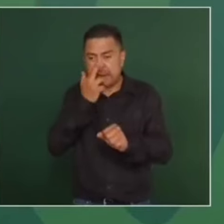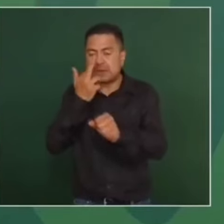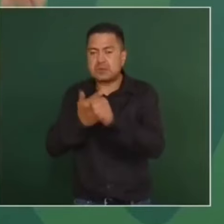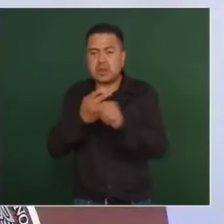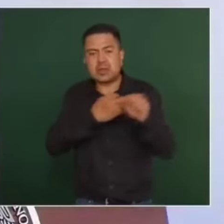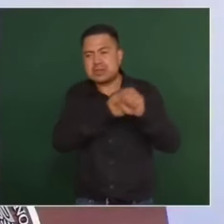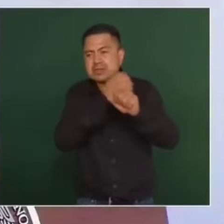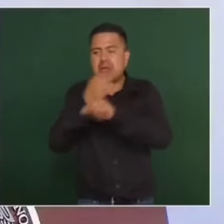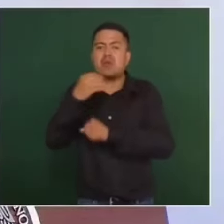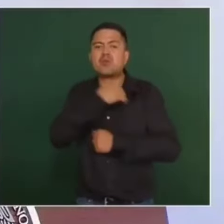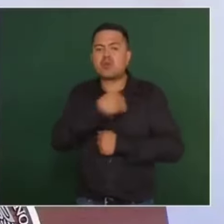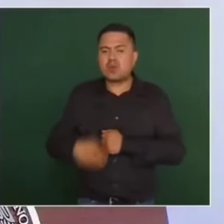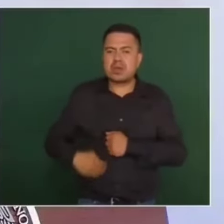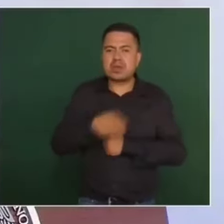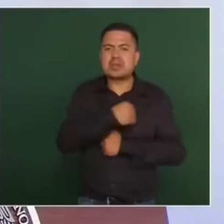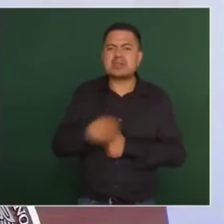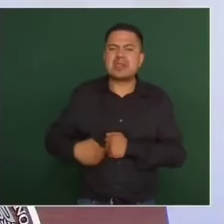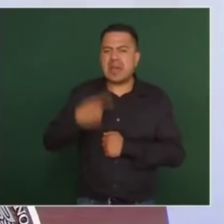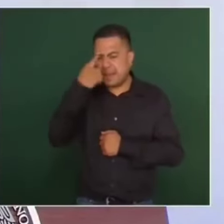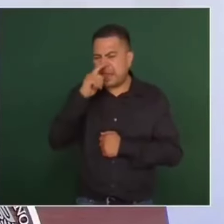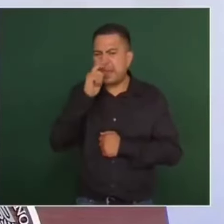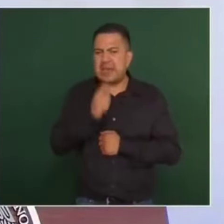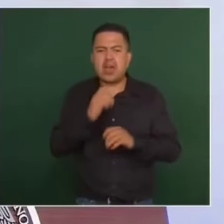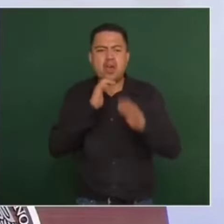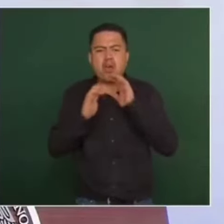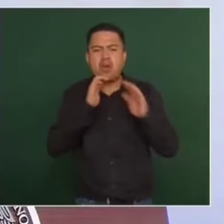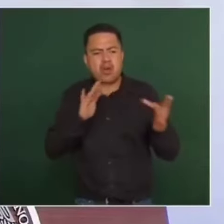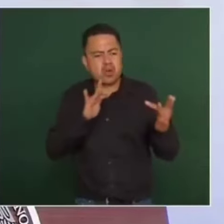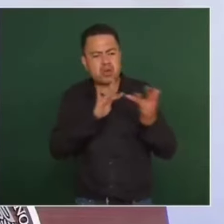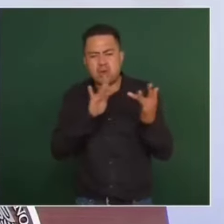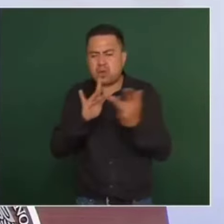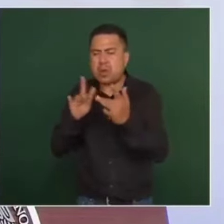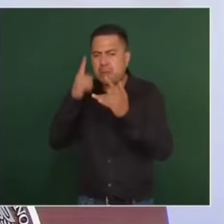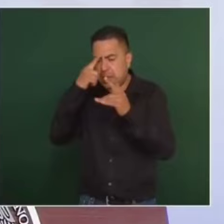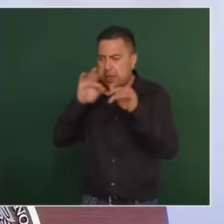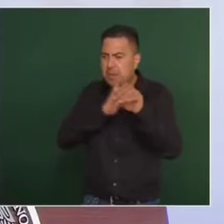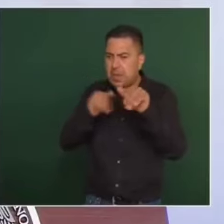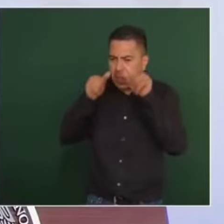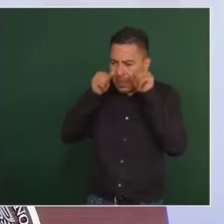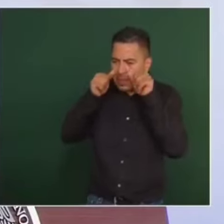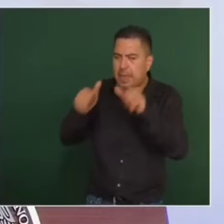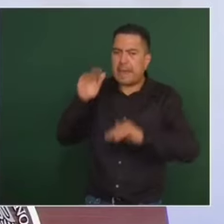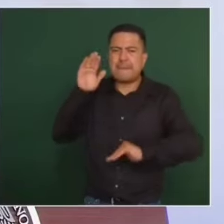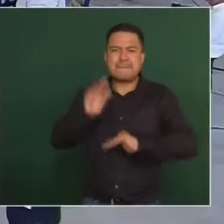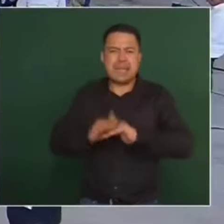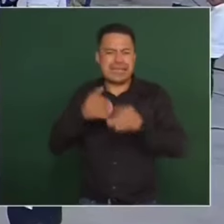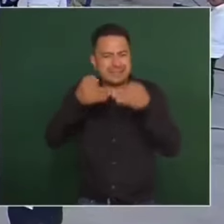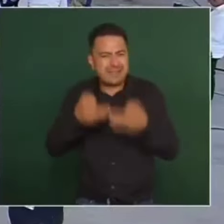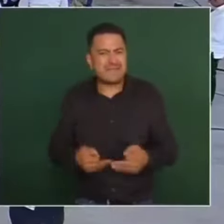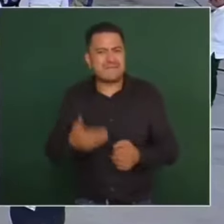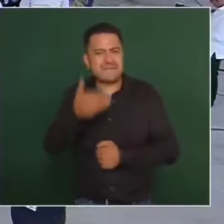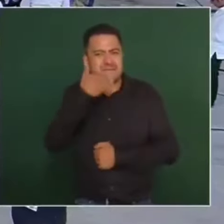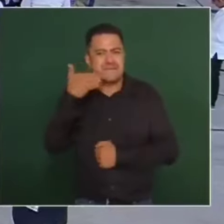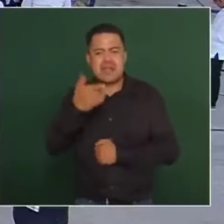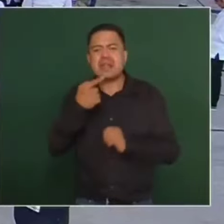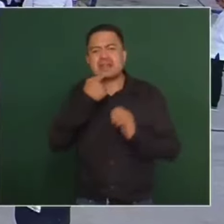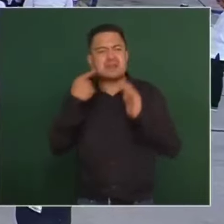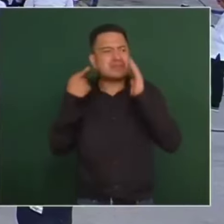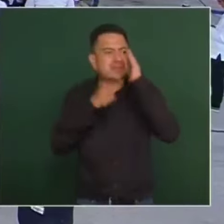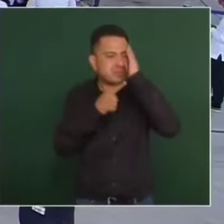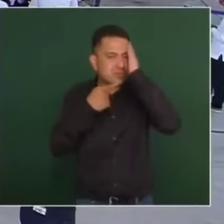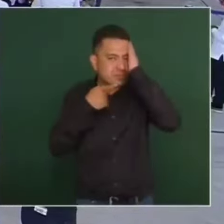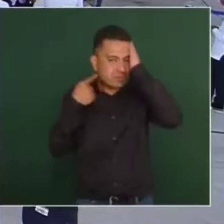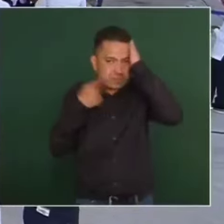municipios para que se tenga comunicación y contacto y poder atender de manera mucho más eficiente las quejas y las